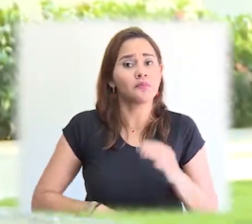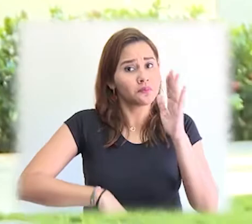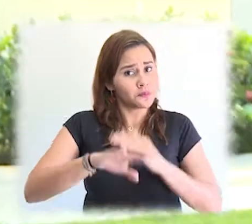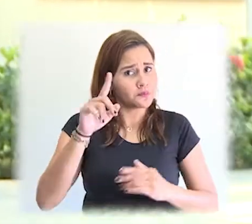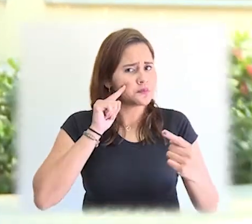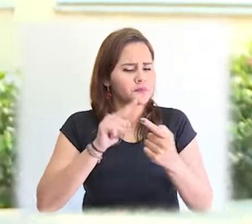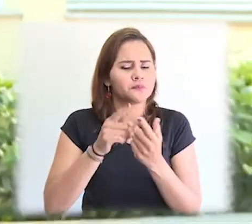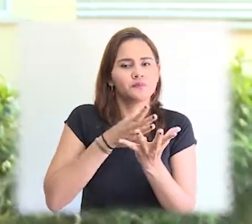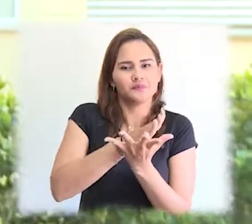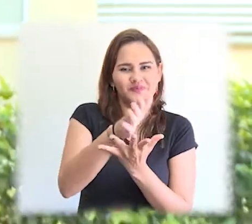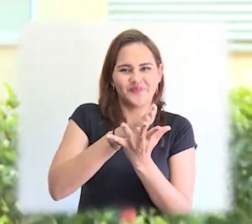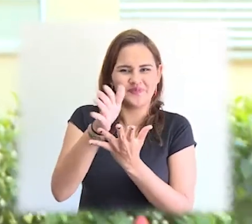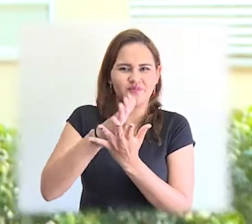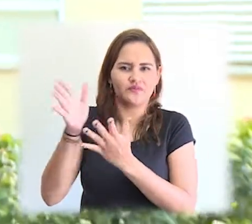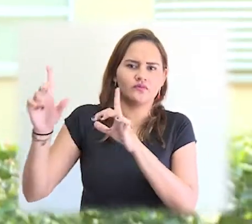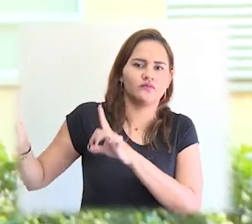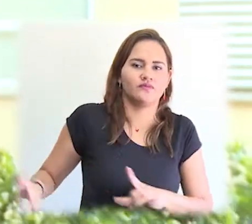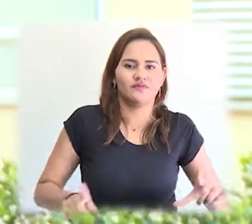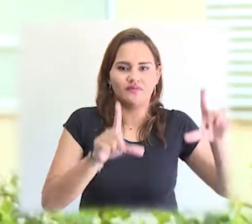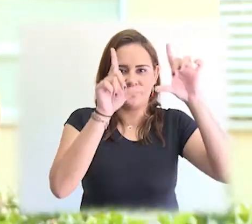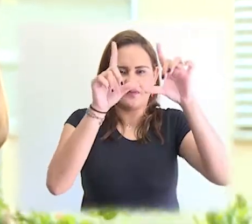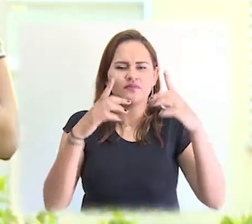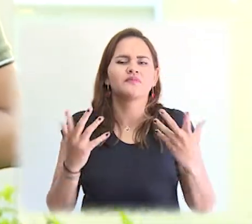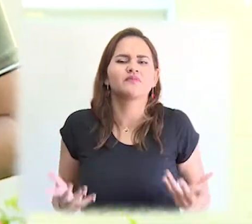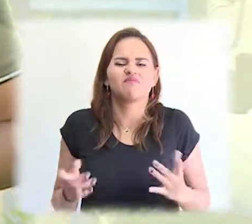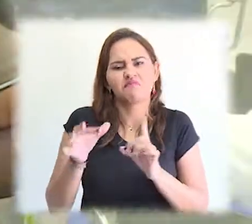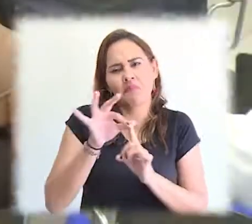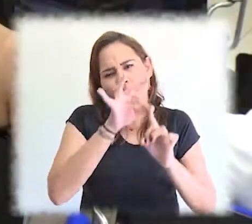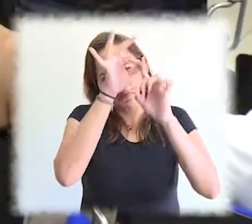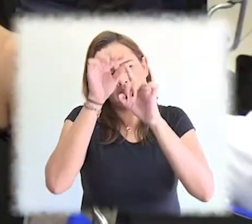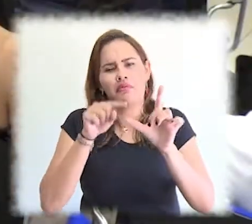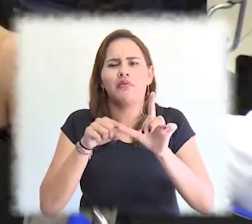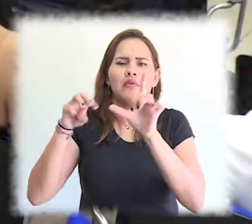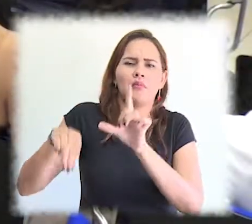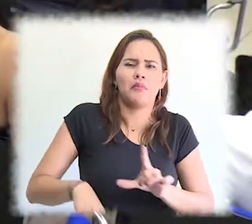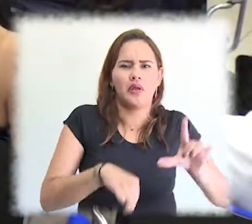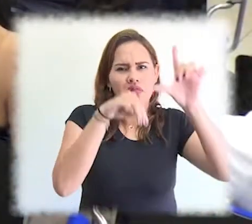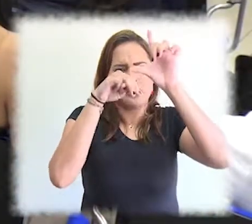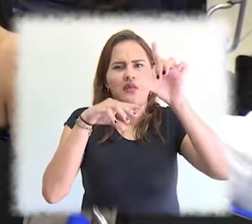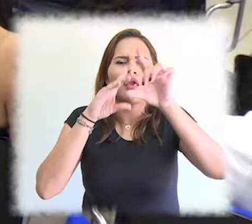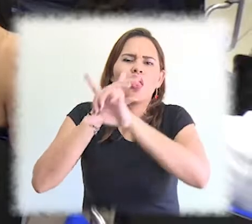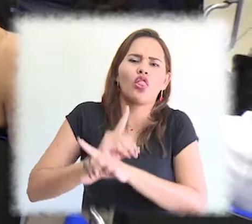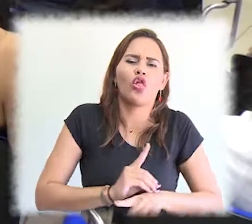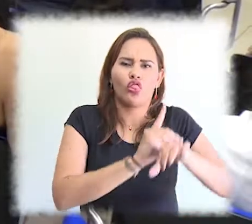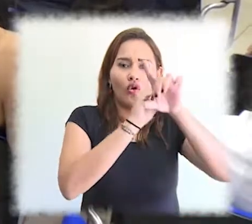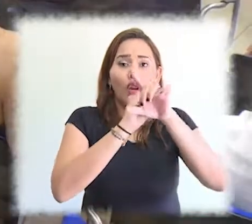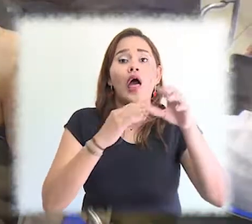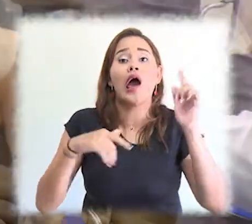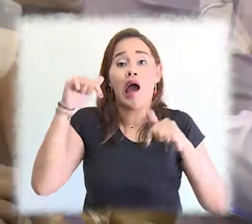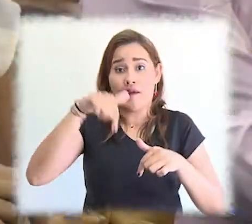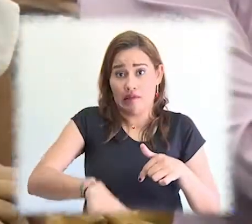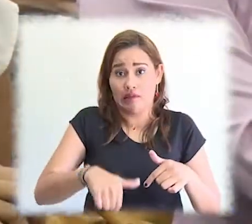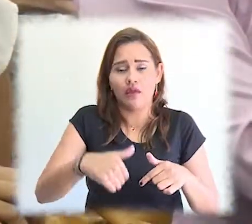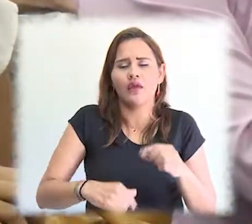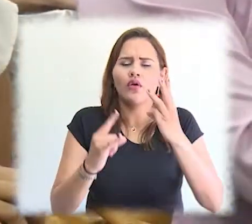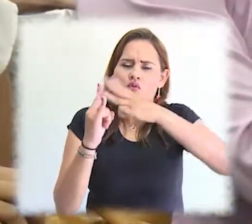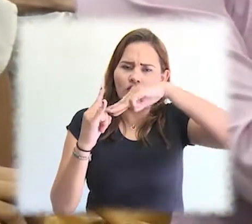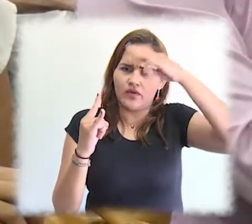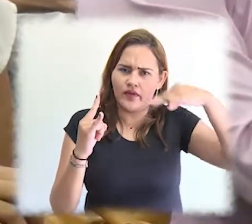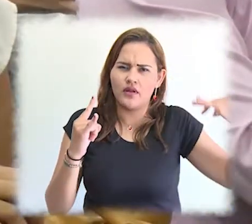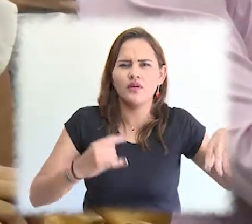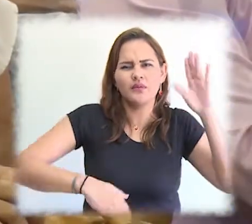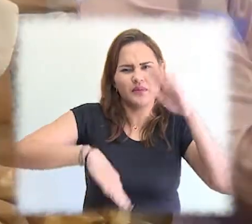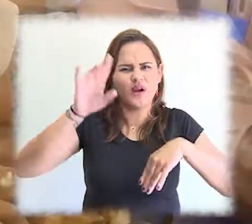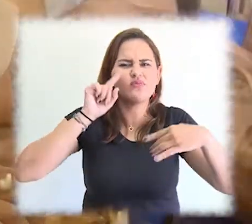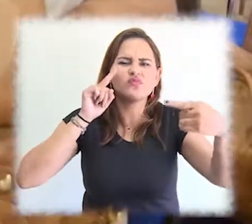oferta de posgrados de la Facultad de Ciencias Empresariales y Económicas. A través de un portafolio integral de programas de posgrados, hemos conformado